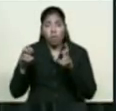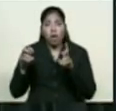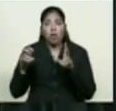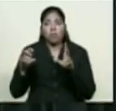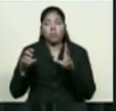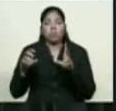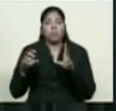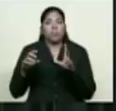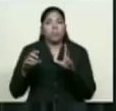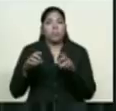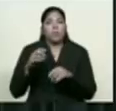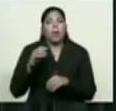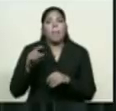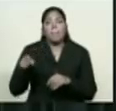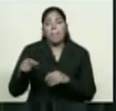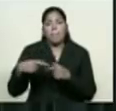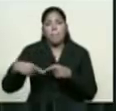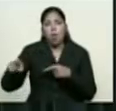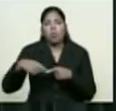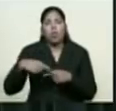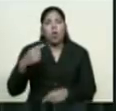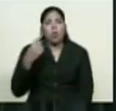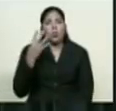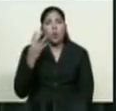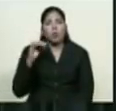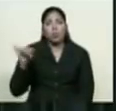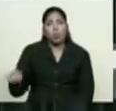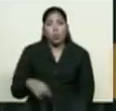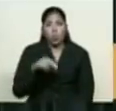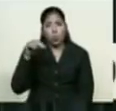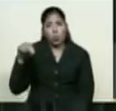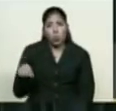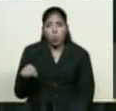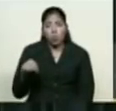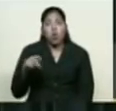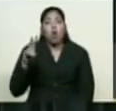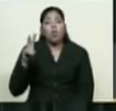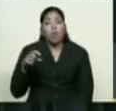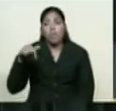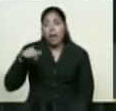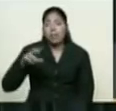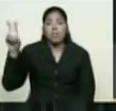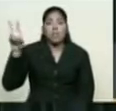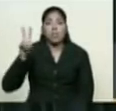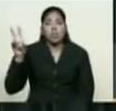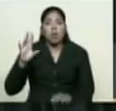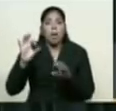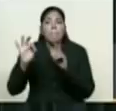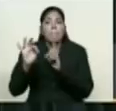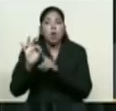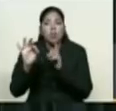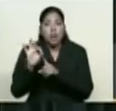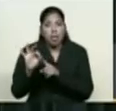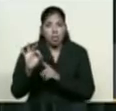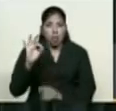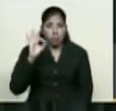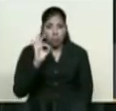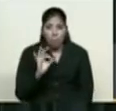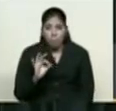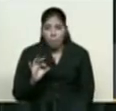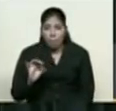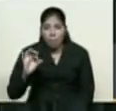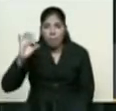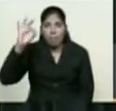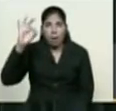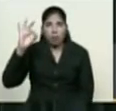Desde el 4 de junio próximo, Venezuela tendrá un nuevo cono monetario, así como lo han hecho nueve